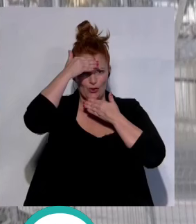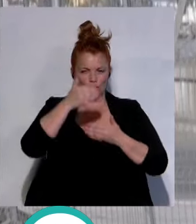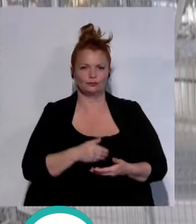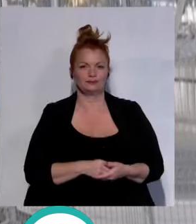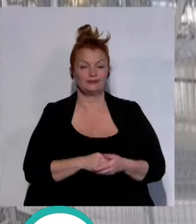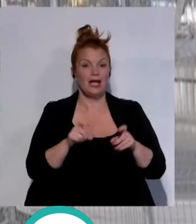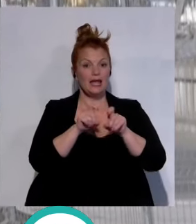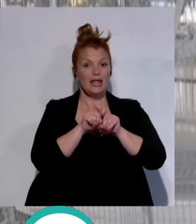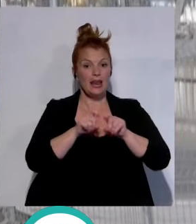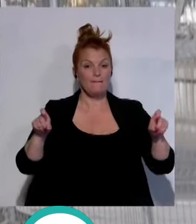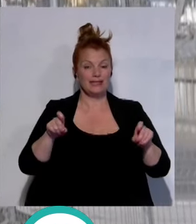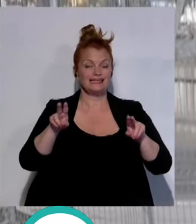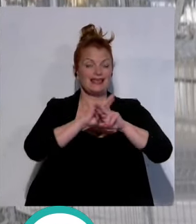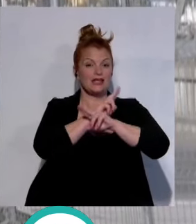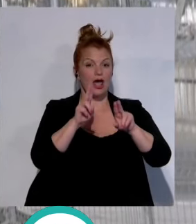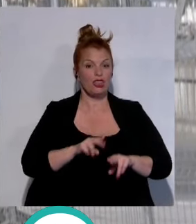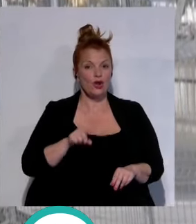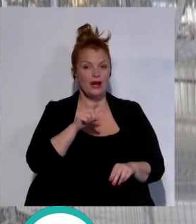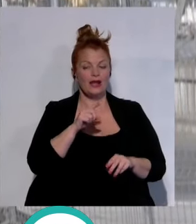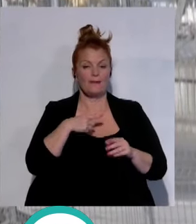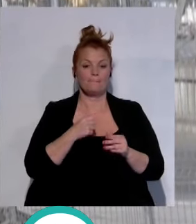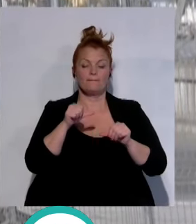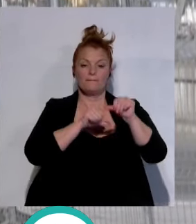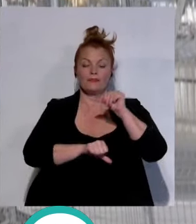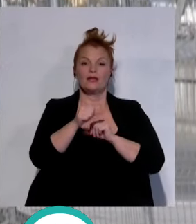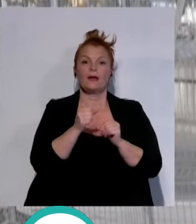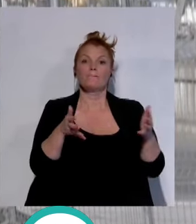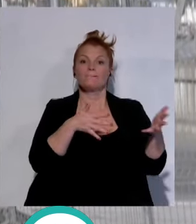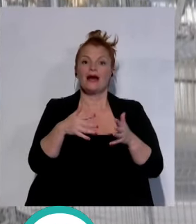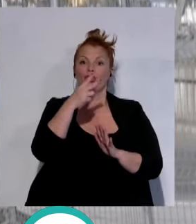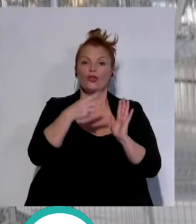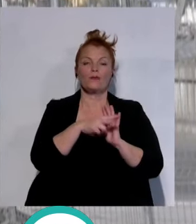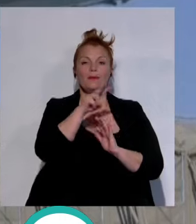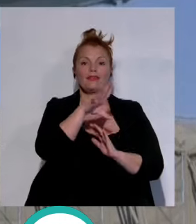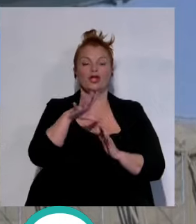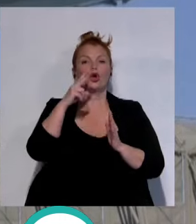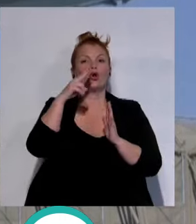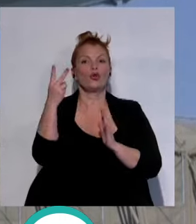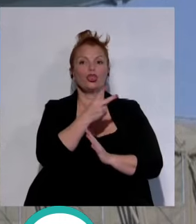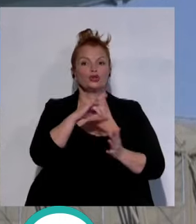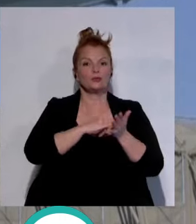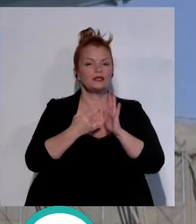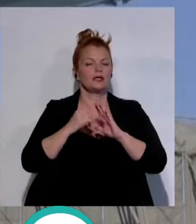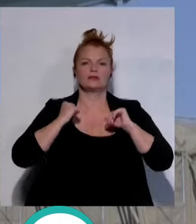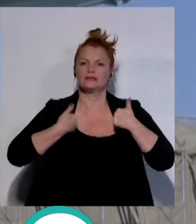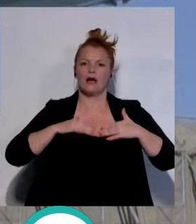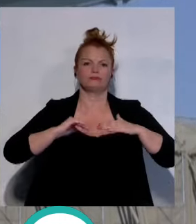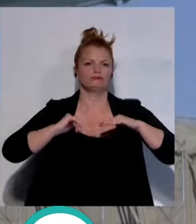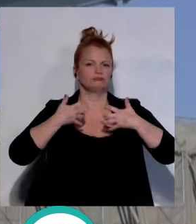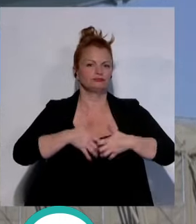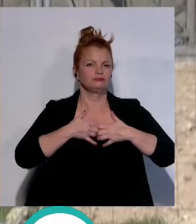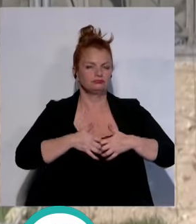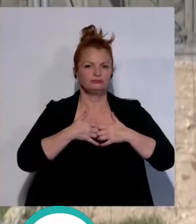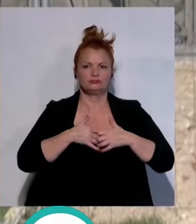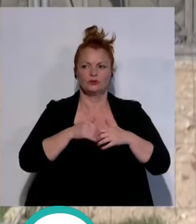la empresa internacional apuesta porque en marzo de 2025 ambos proyectos estén en funcionamiento y despierta así el